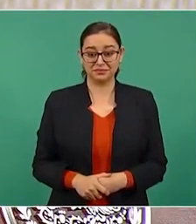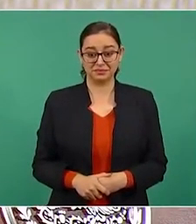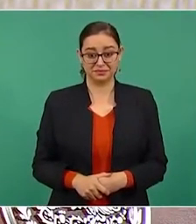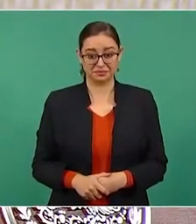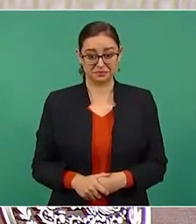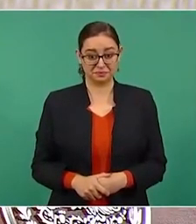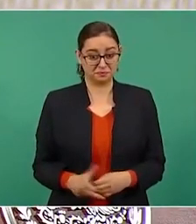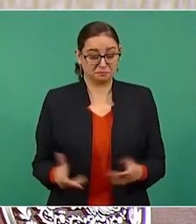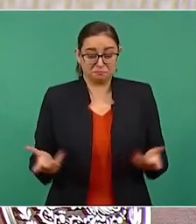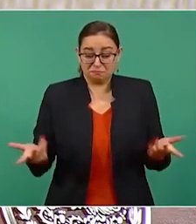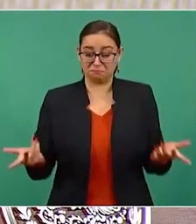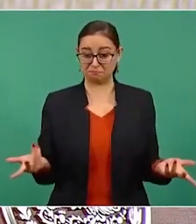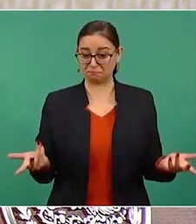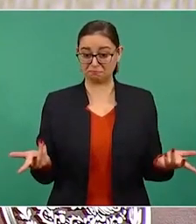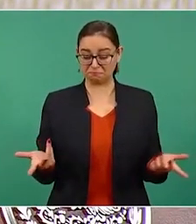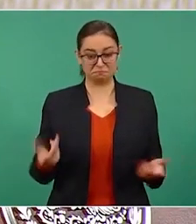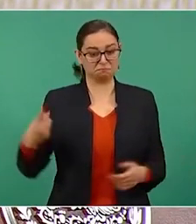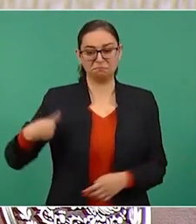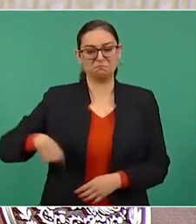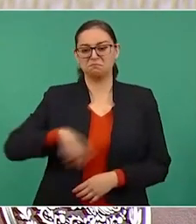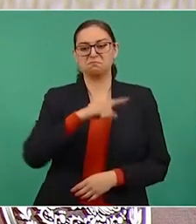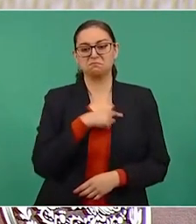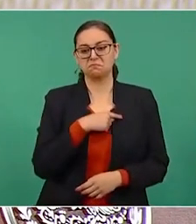Entonces, vamos adelante.